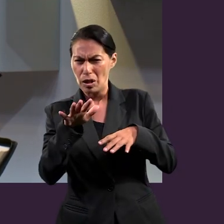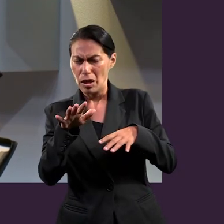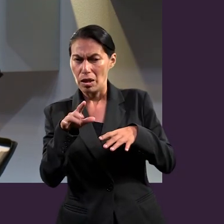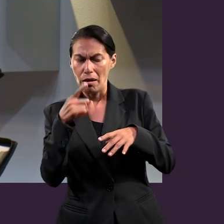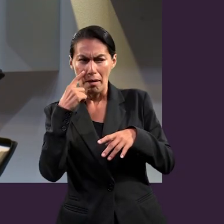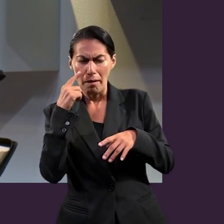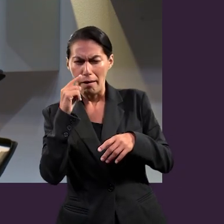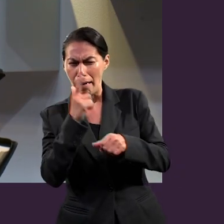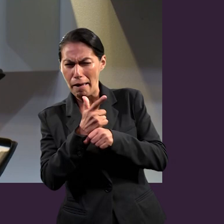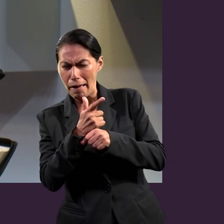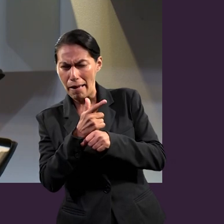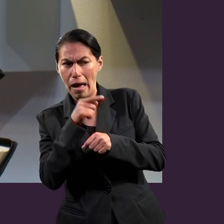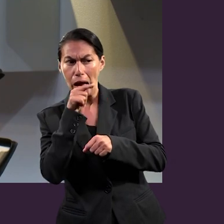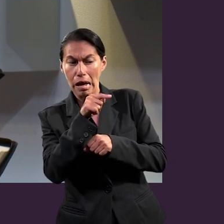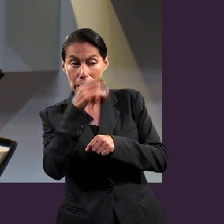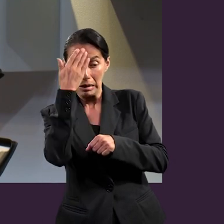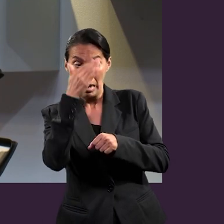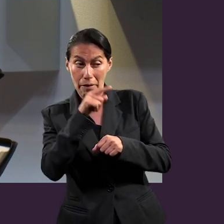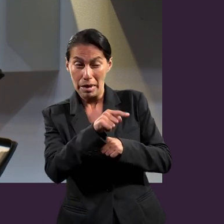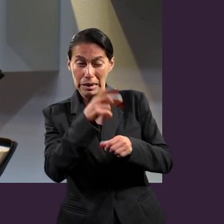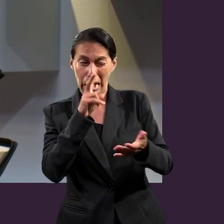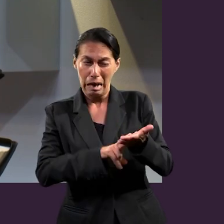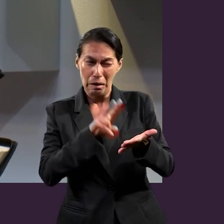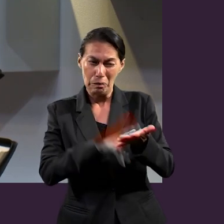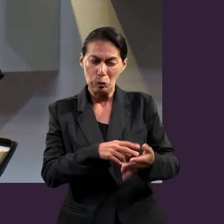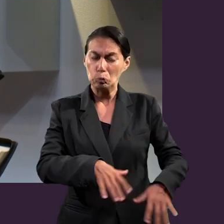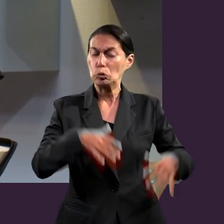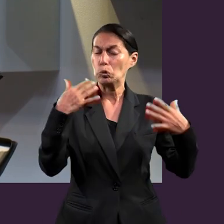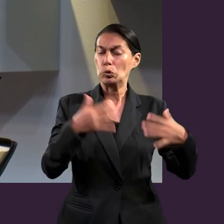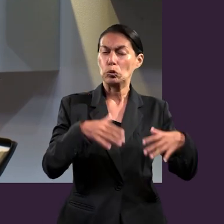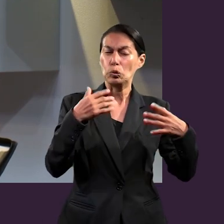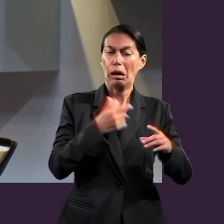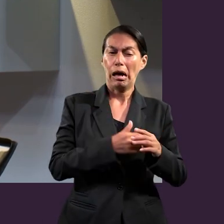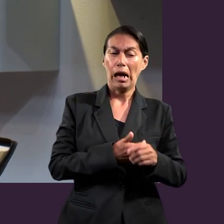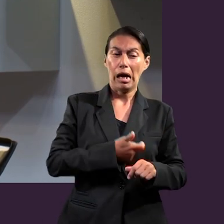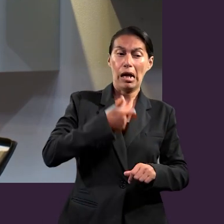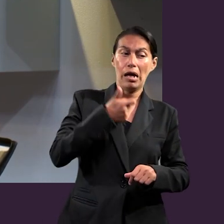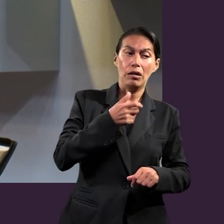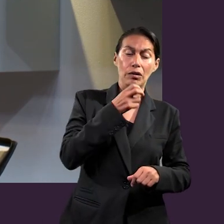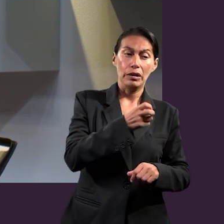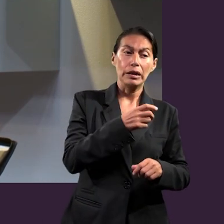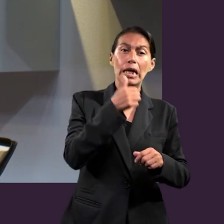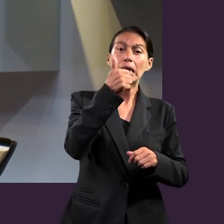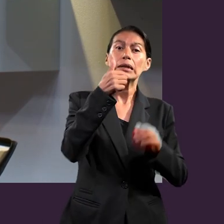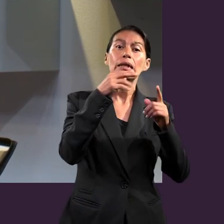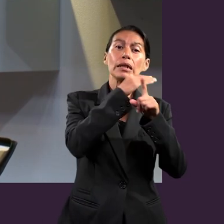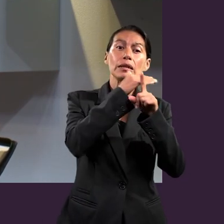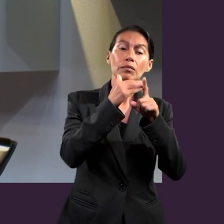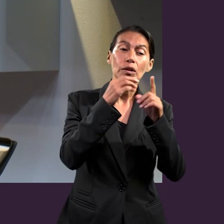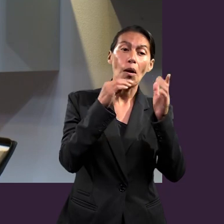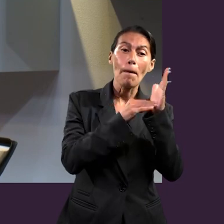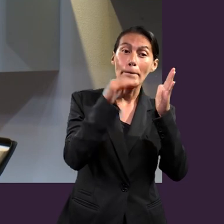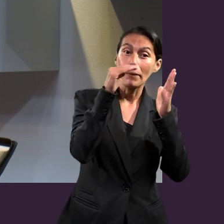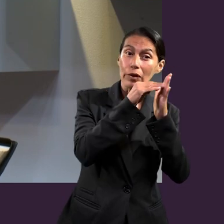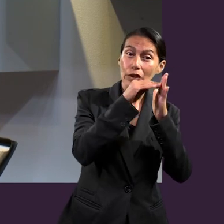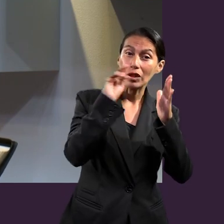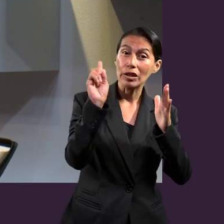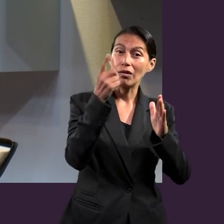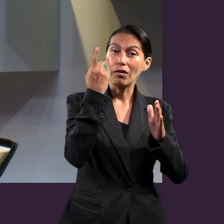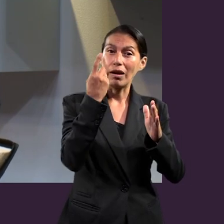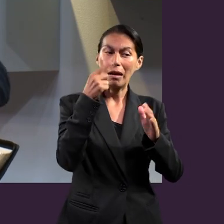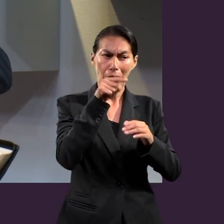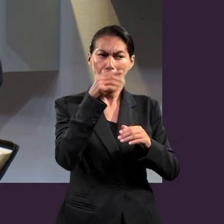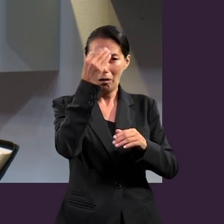experto que sabía que realmente era un aguamanil islámico extremadamente raro, de un valor de 6 y medio millones de dólares.